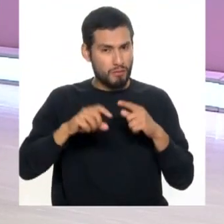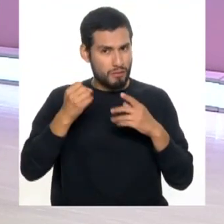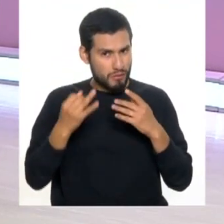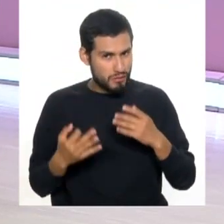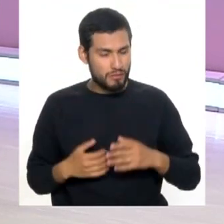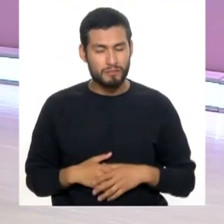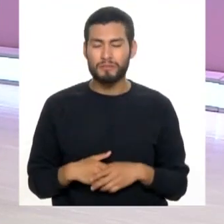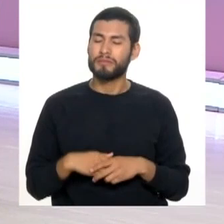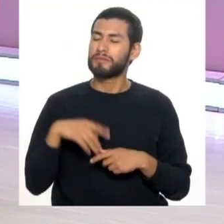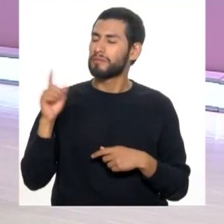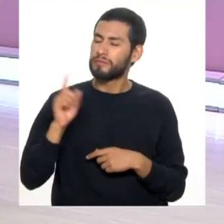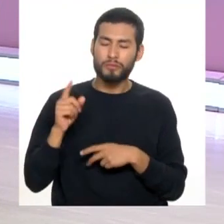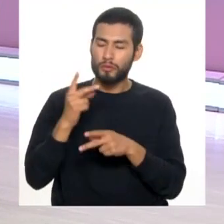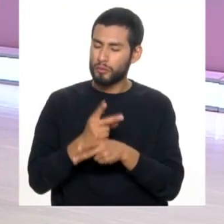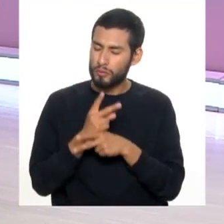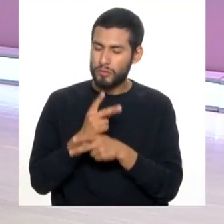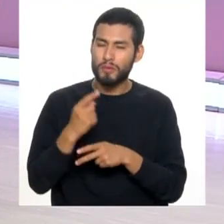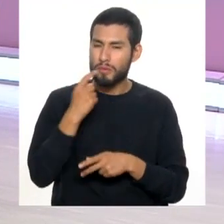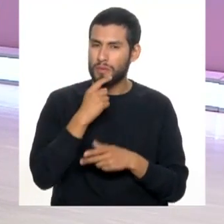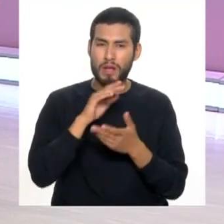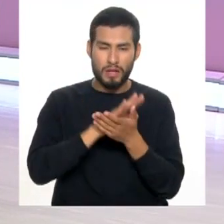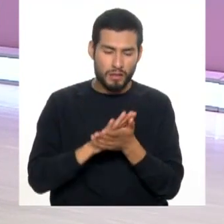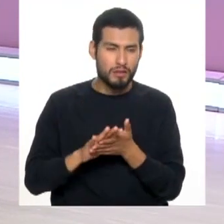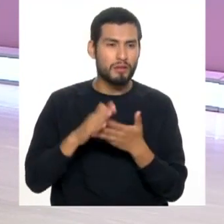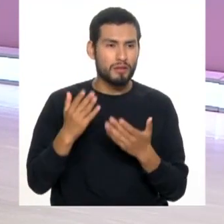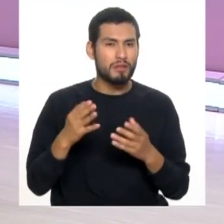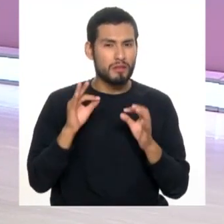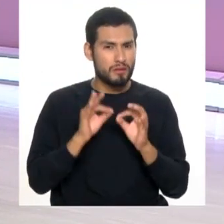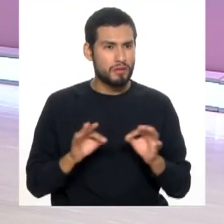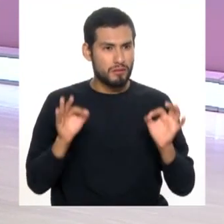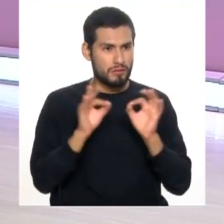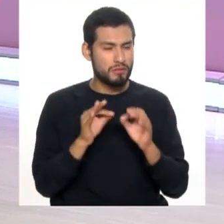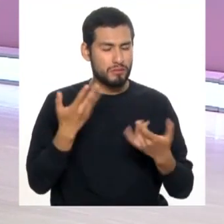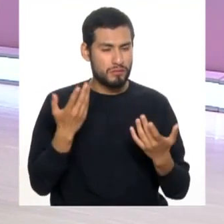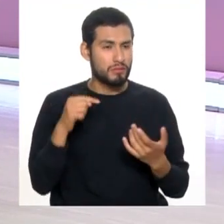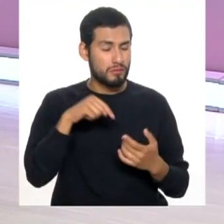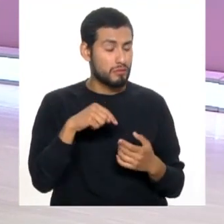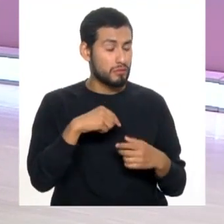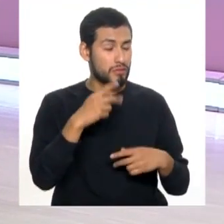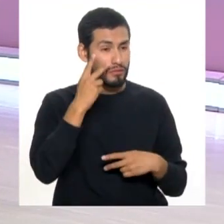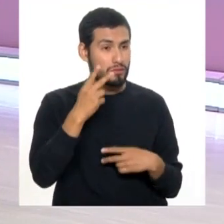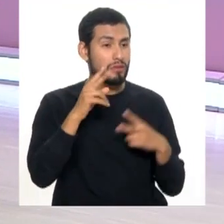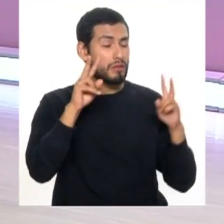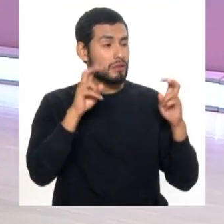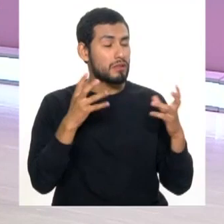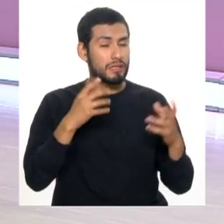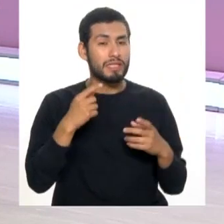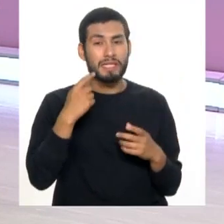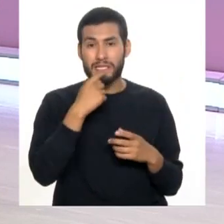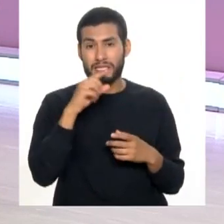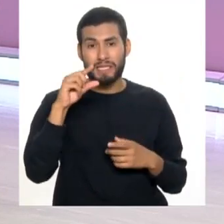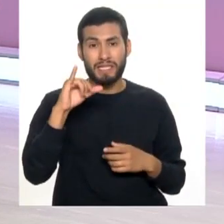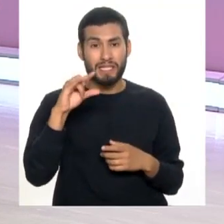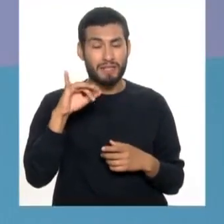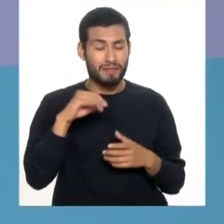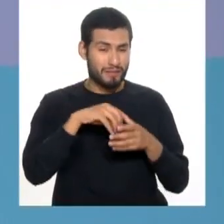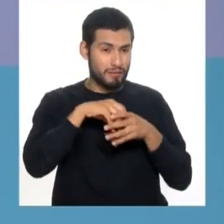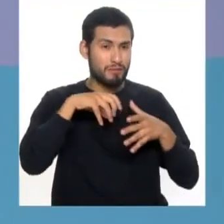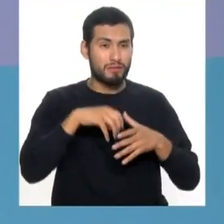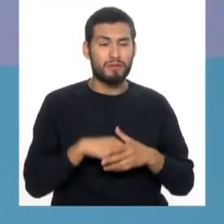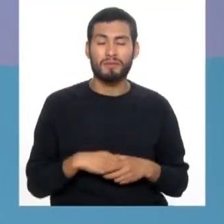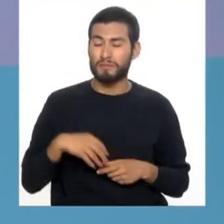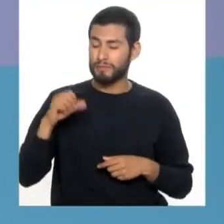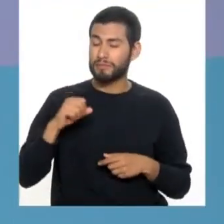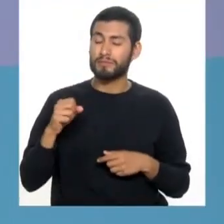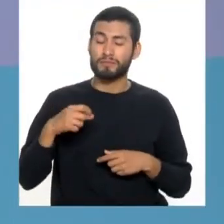Entonces, no descuidar la higiene, la prevención, que es tan importante como mensaje que hoy día hemos dado hablando de la gingivitis, ¿no? Así es, doctor, porque